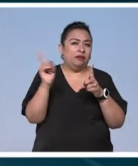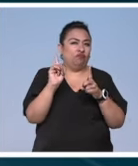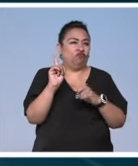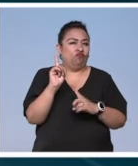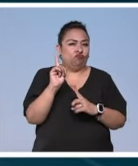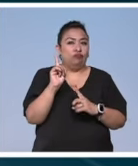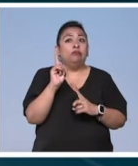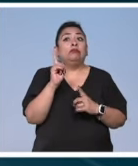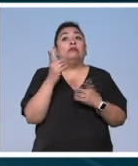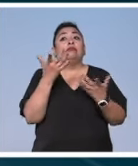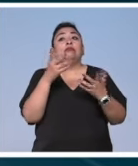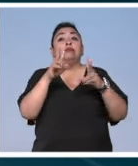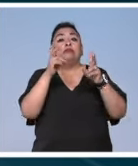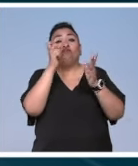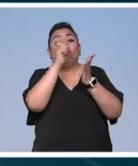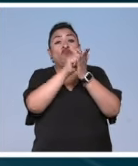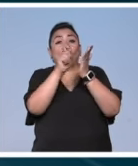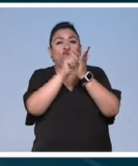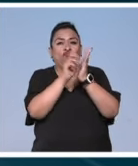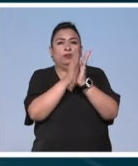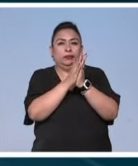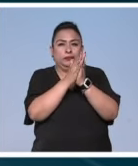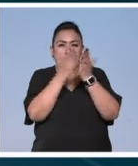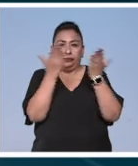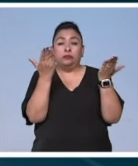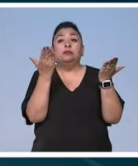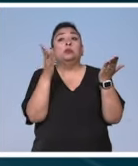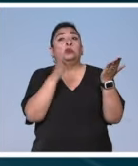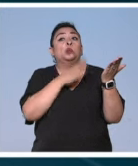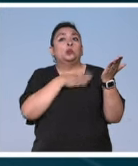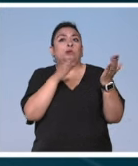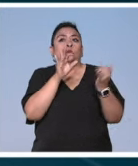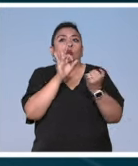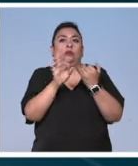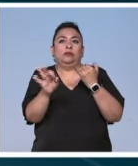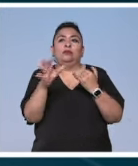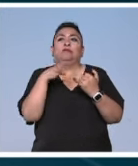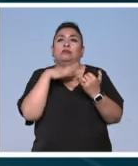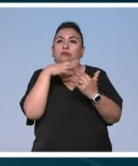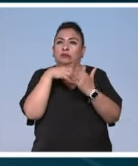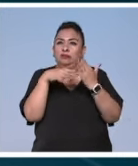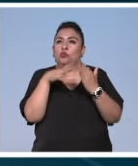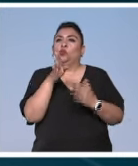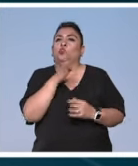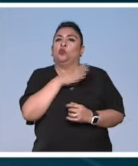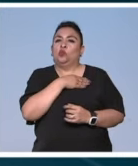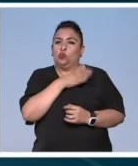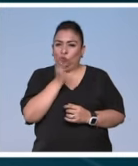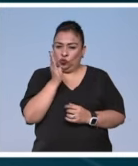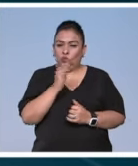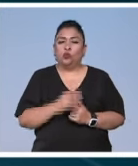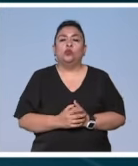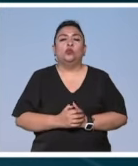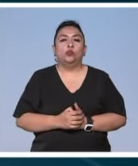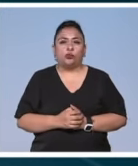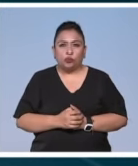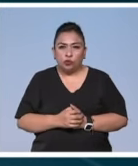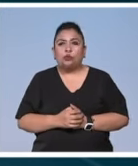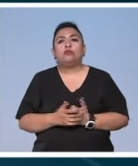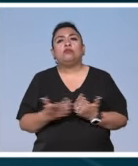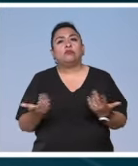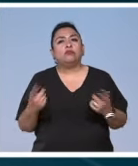en torno a la creación literaria. bueno, finalmente tuve una lectura muy generosa de parte